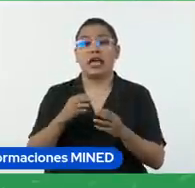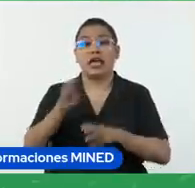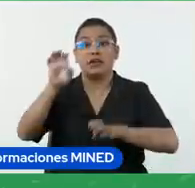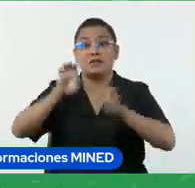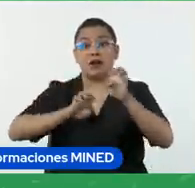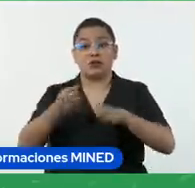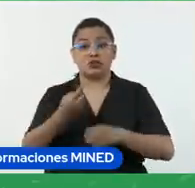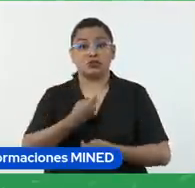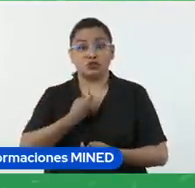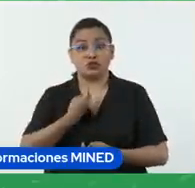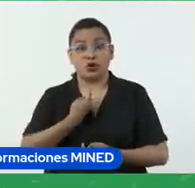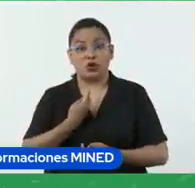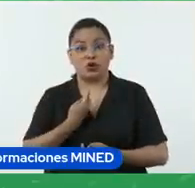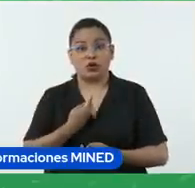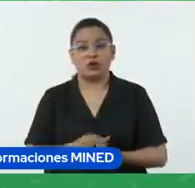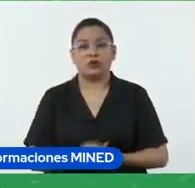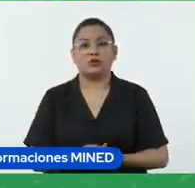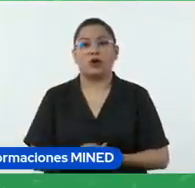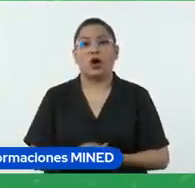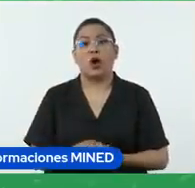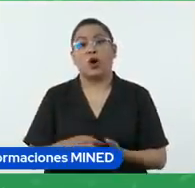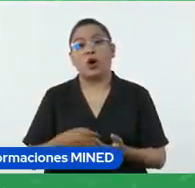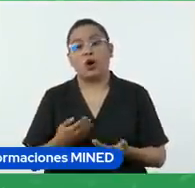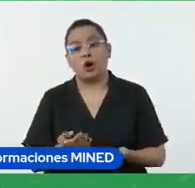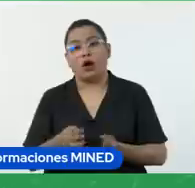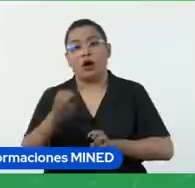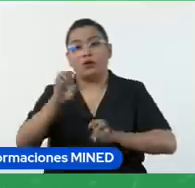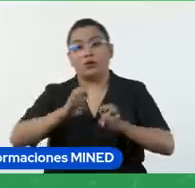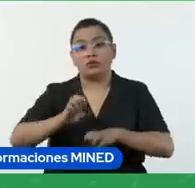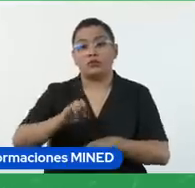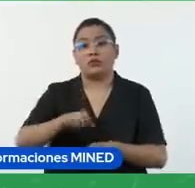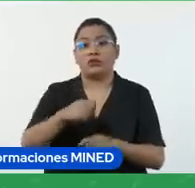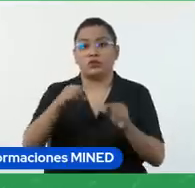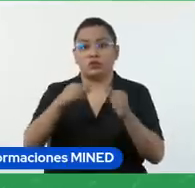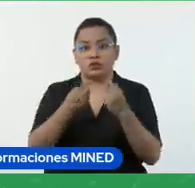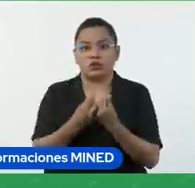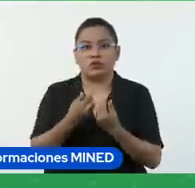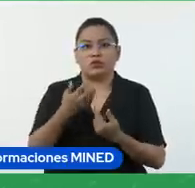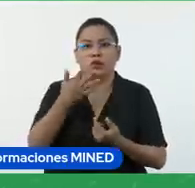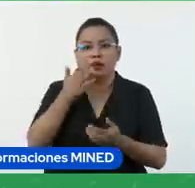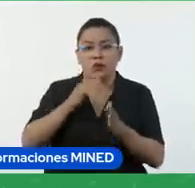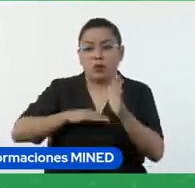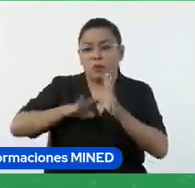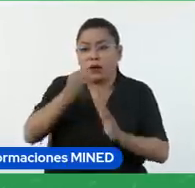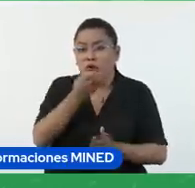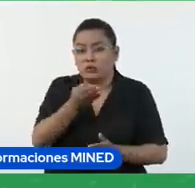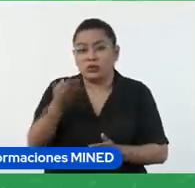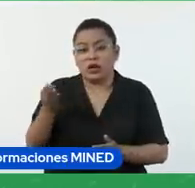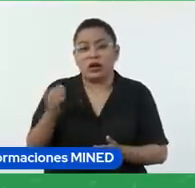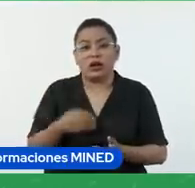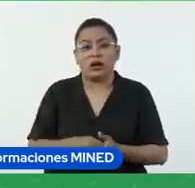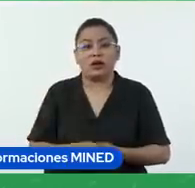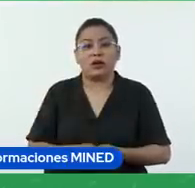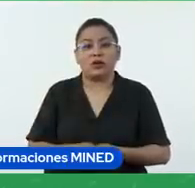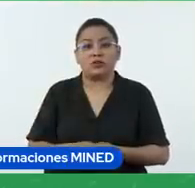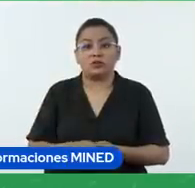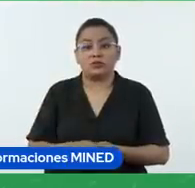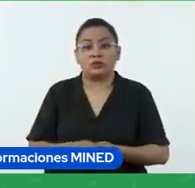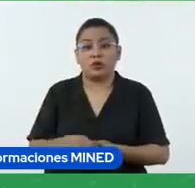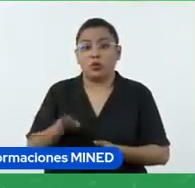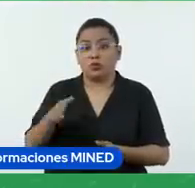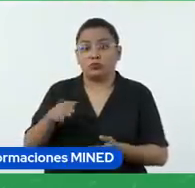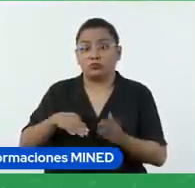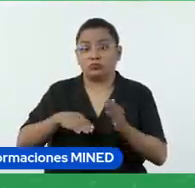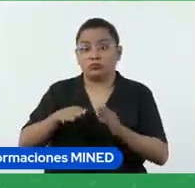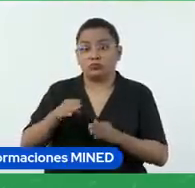Posiblemente, uno de los instrumentos evaluativos más utilizados sean las pruebas o los exámenes, o también la observación